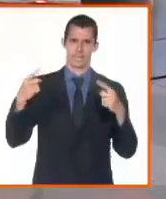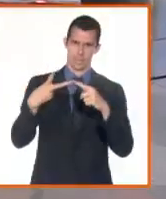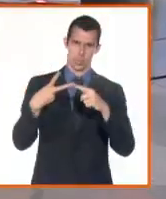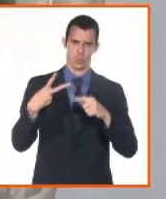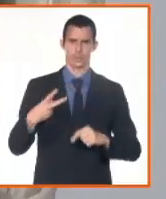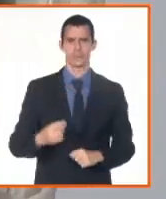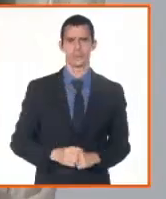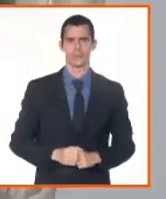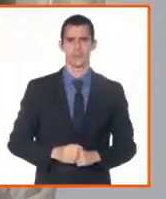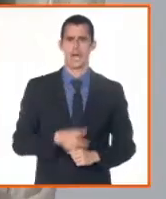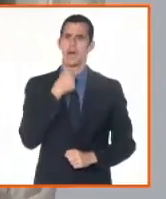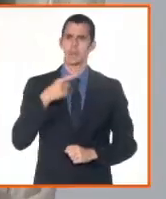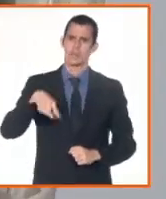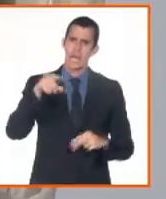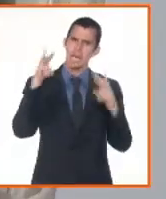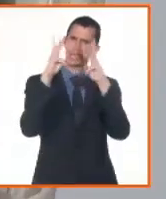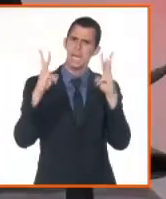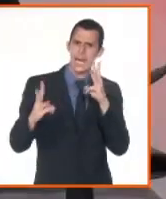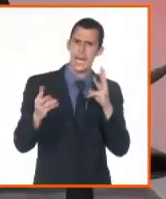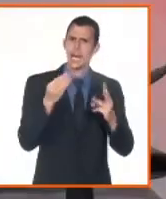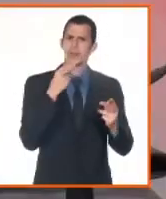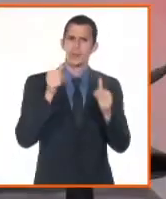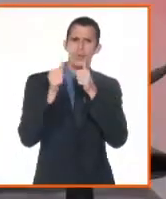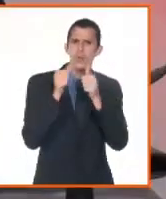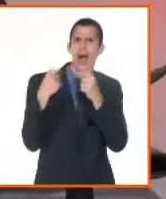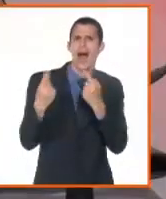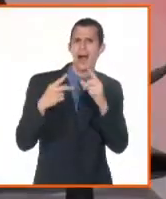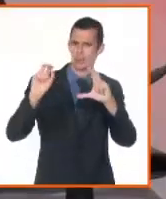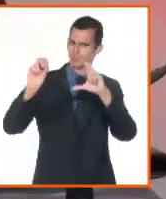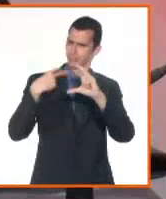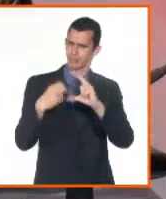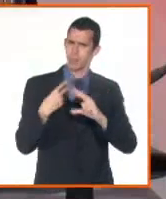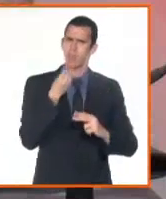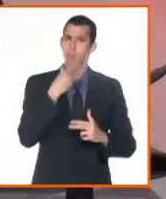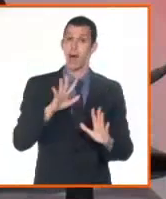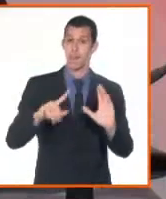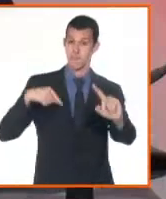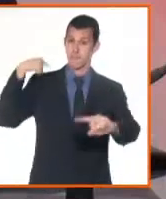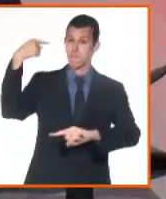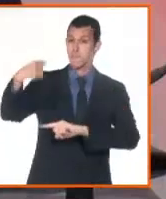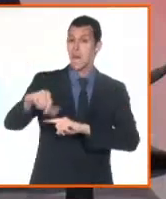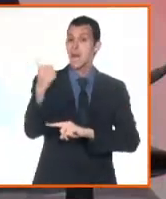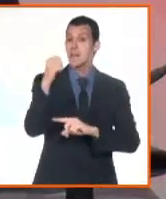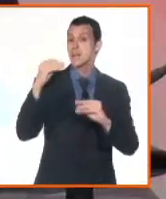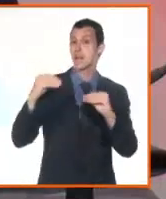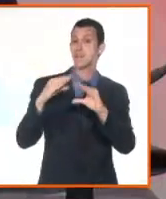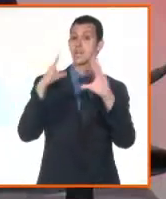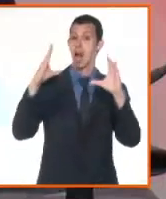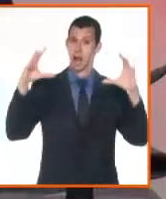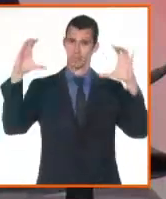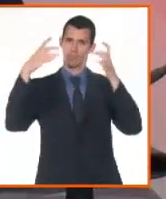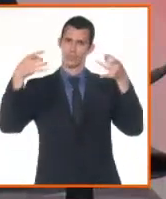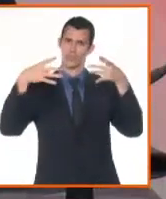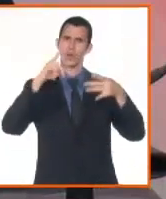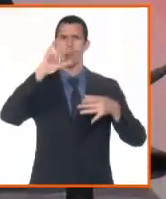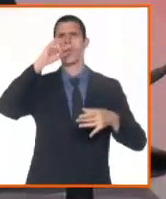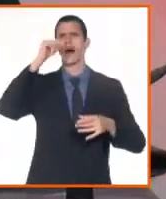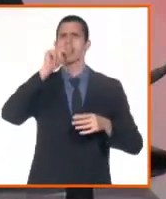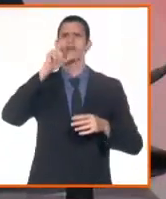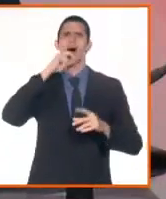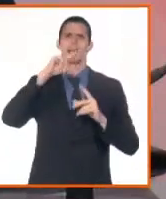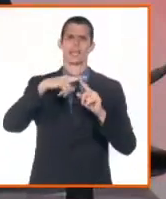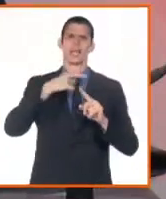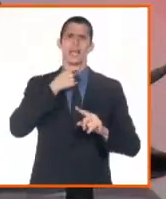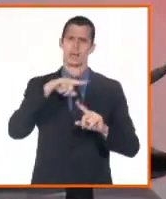internautas escriban, manden sus opiniones, participen activamente desde las 10 de la mañana a mañana en el foro debate a través de Cuba Debate y estaremos de